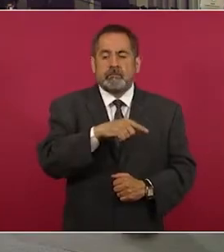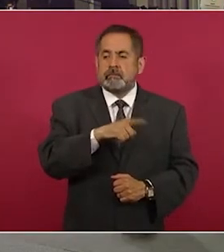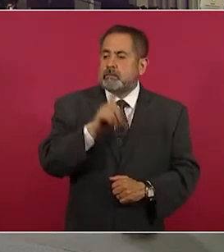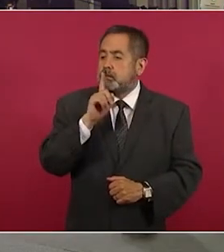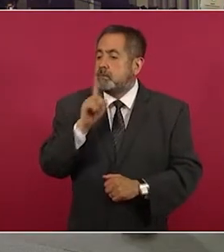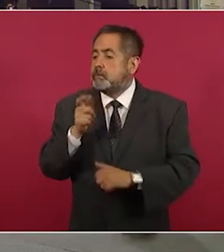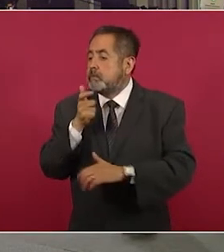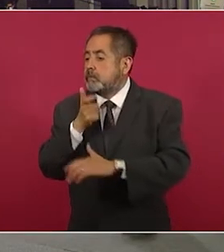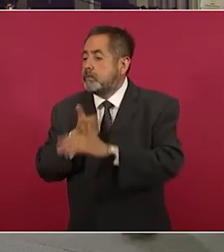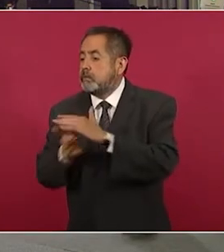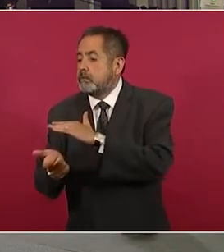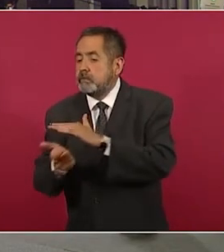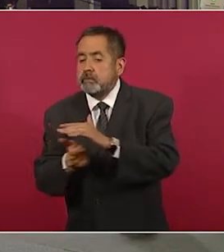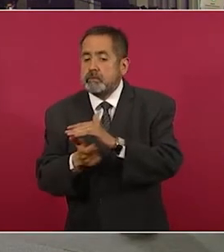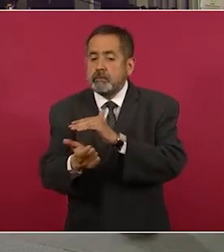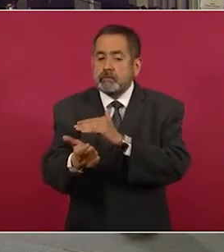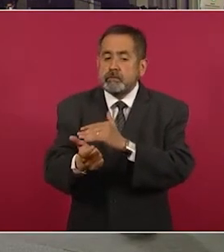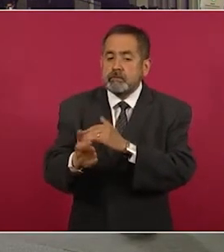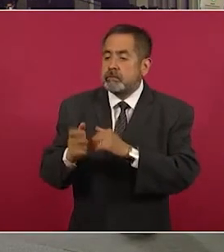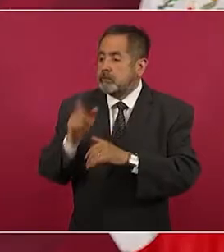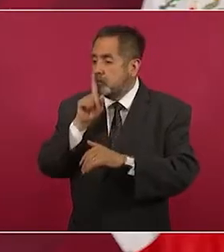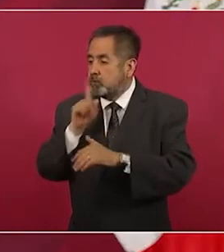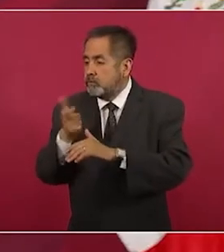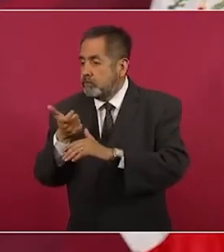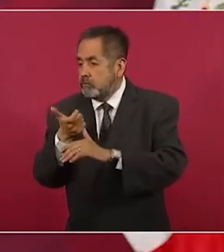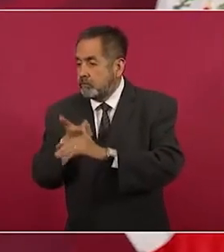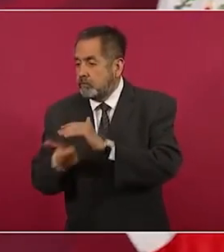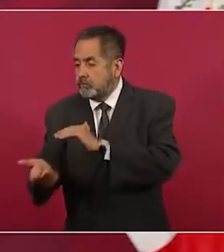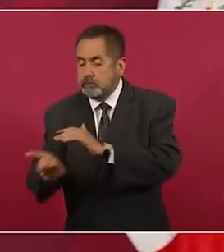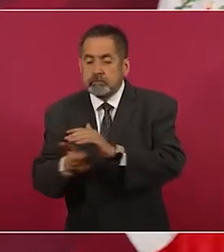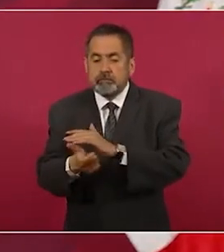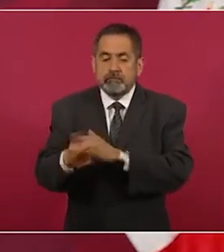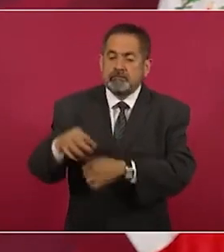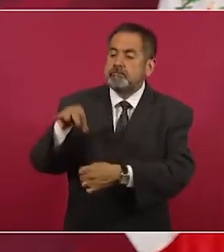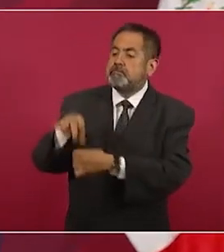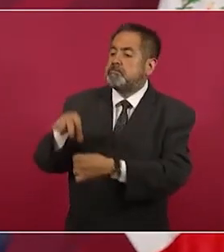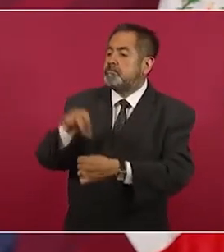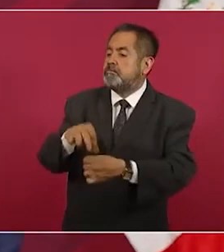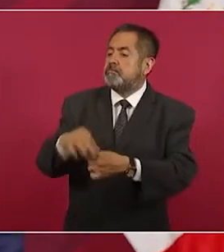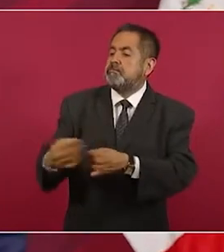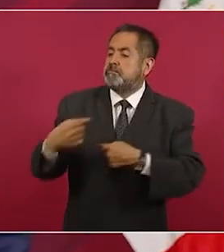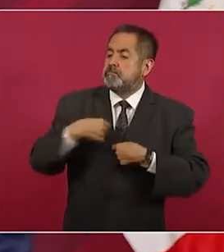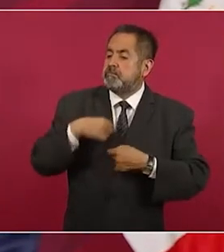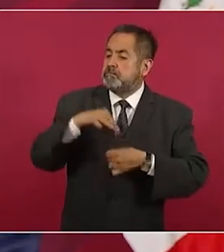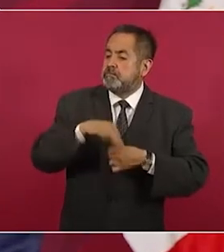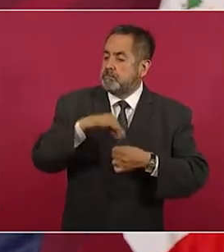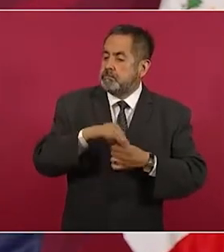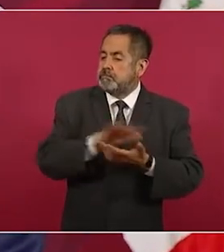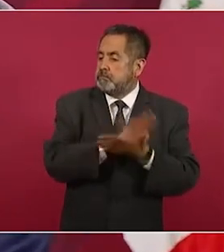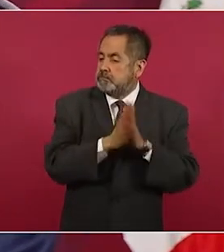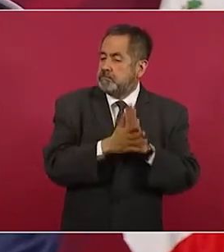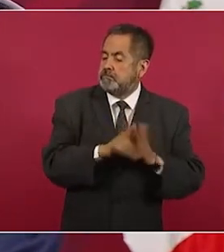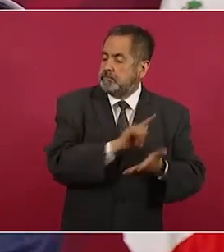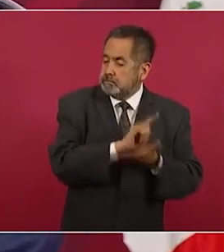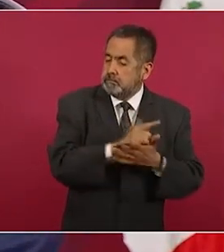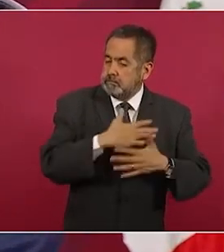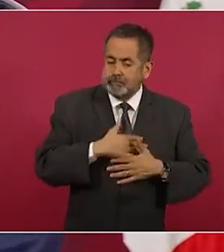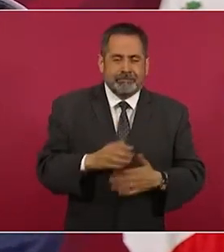a los legisladores. Si nosotros hubiésemos hecho lo mismo,